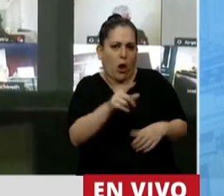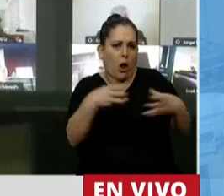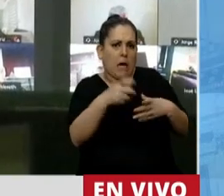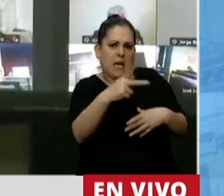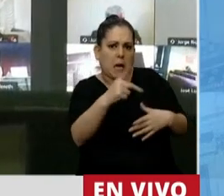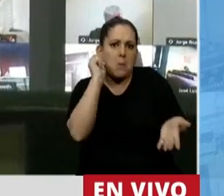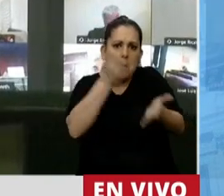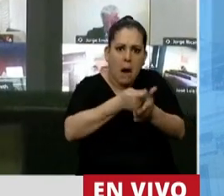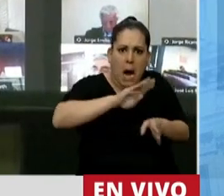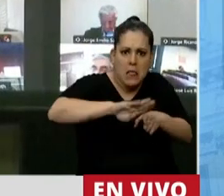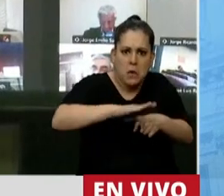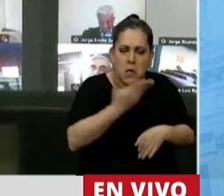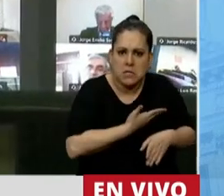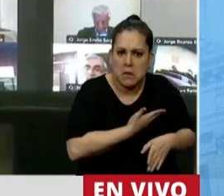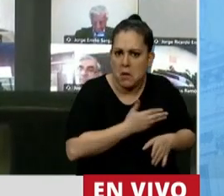deuda, no los veo quejarse.